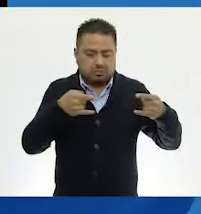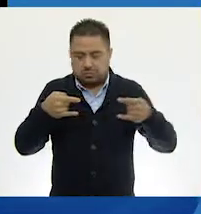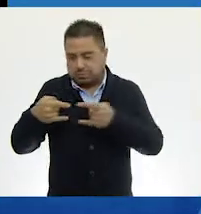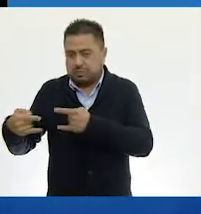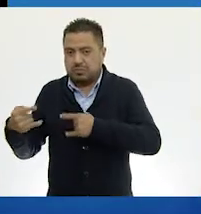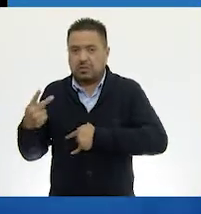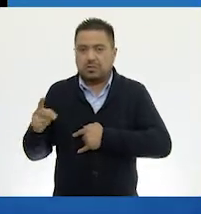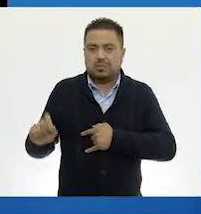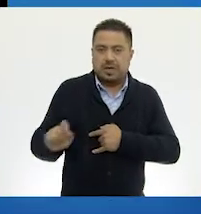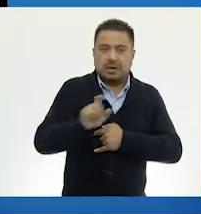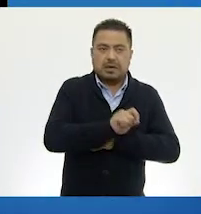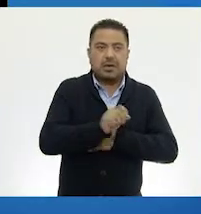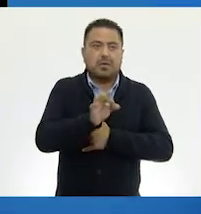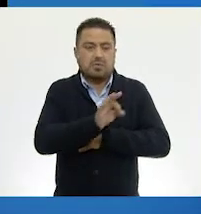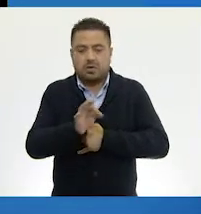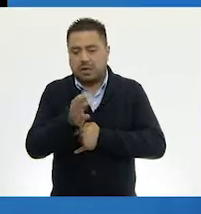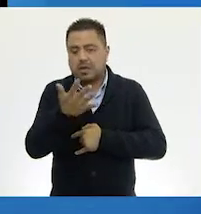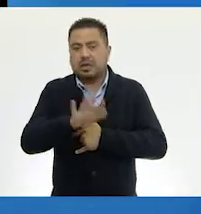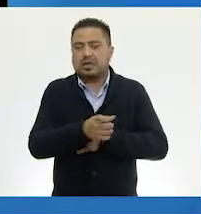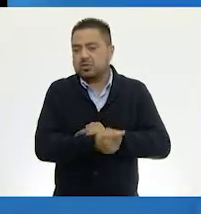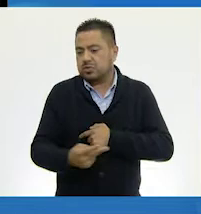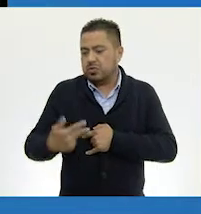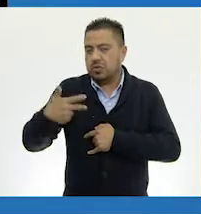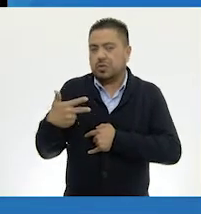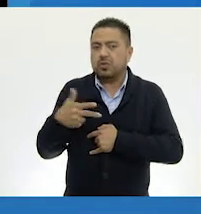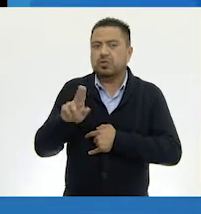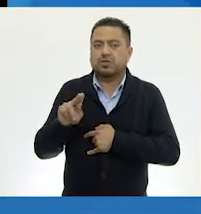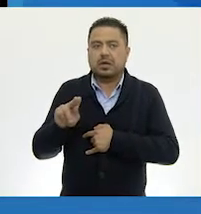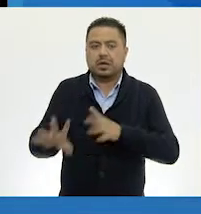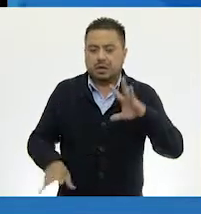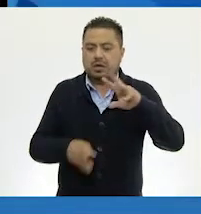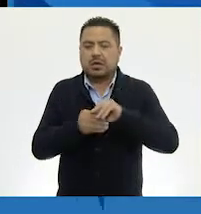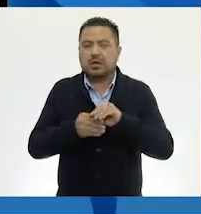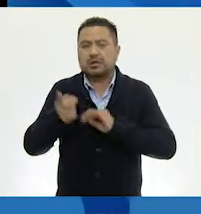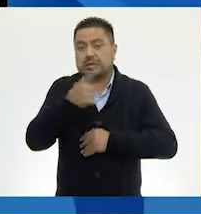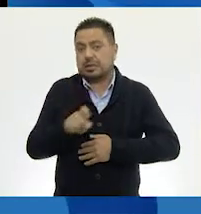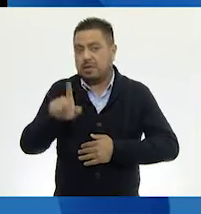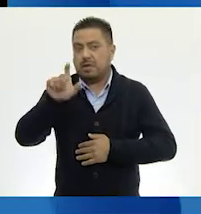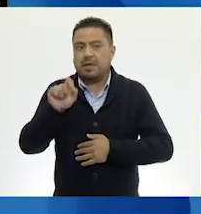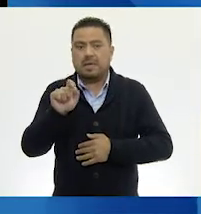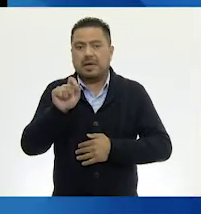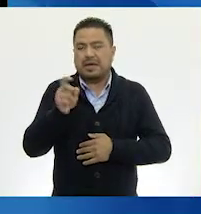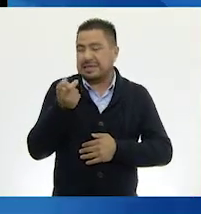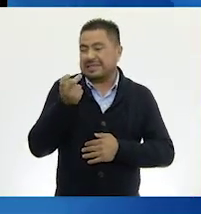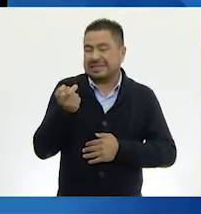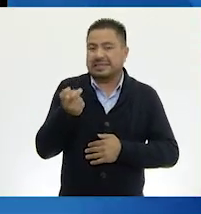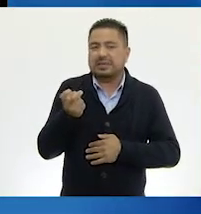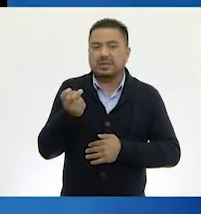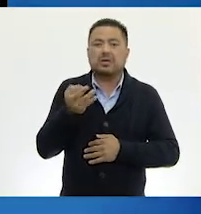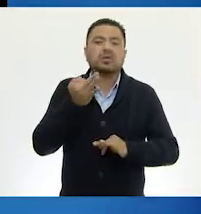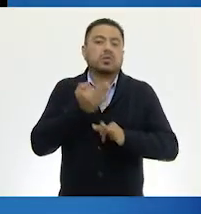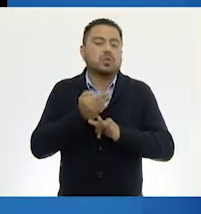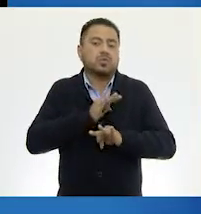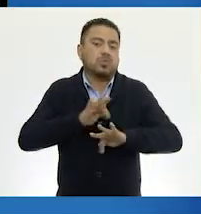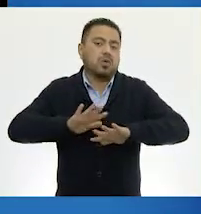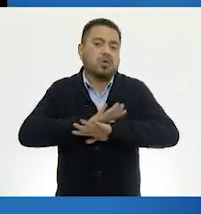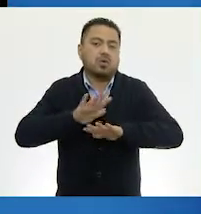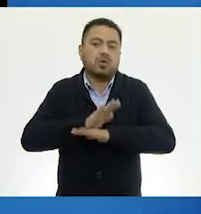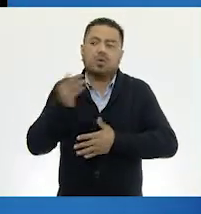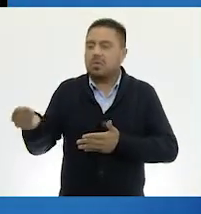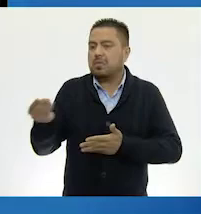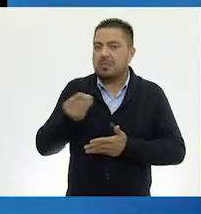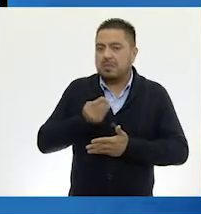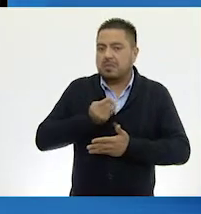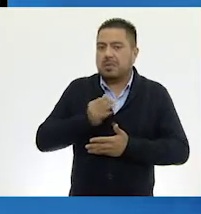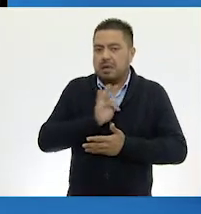las monedas de 10 serían 8, como tal 80. Eso sumaría 120, que es justamente el cambio que me